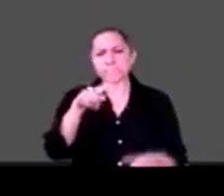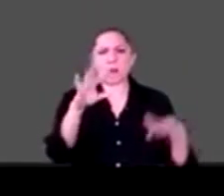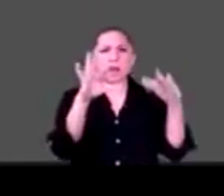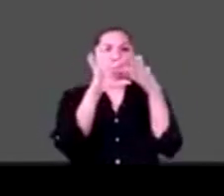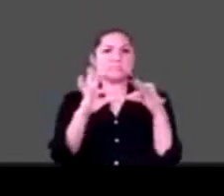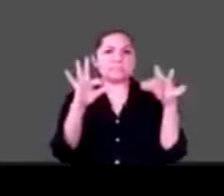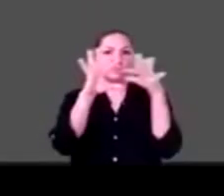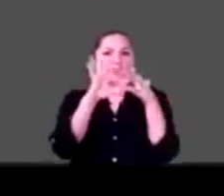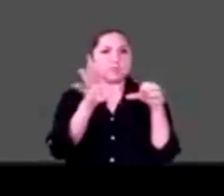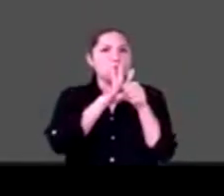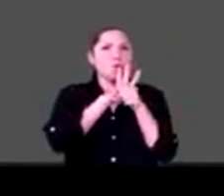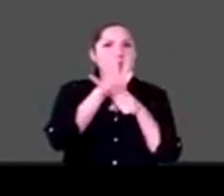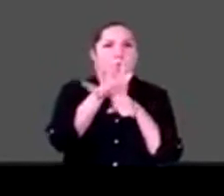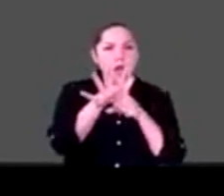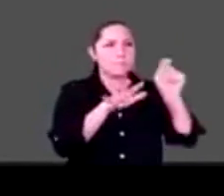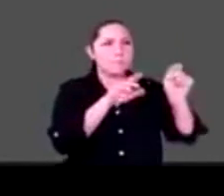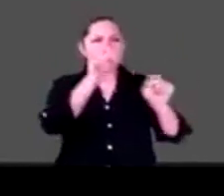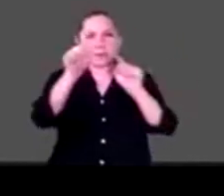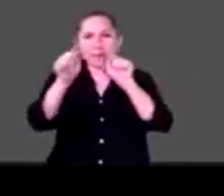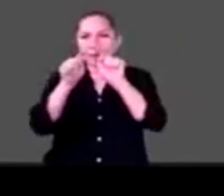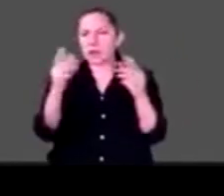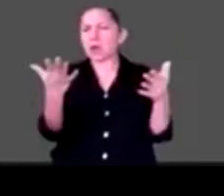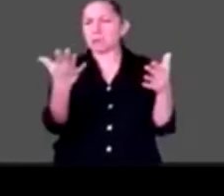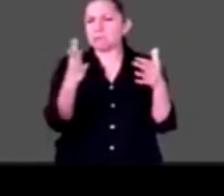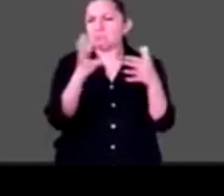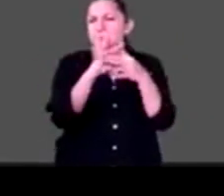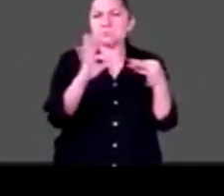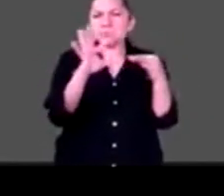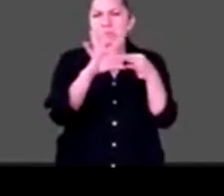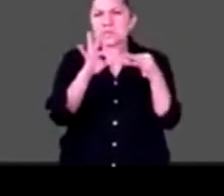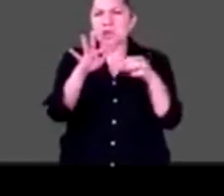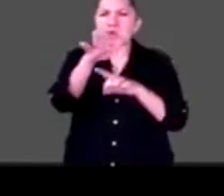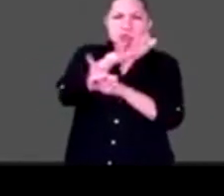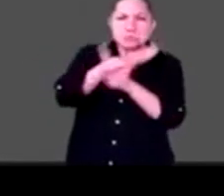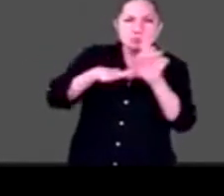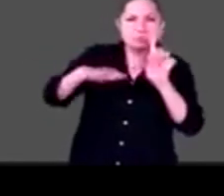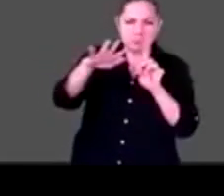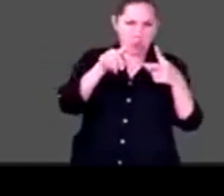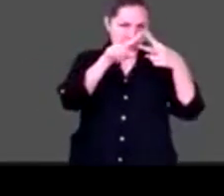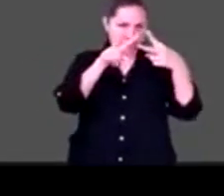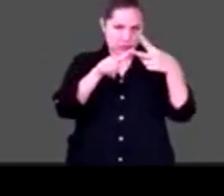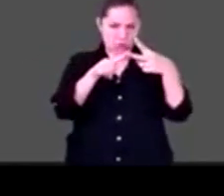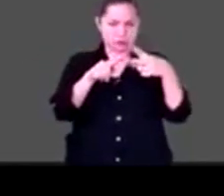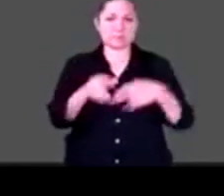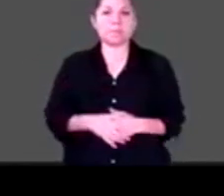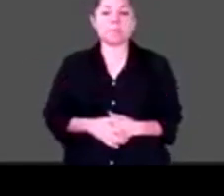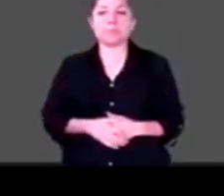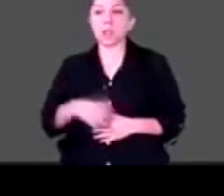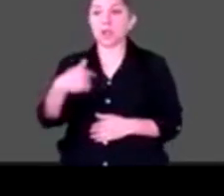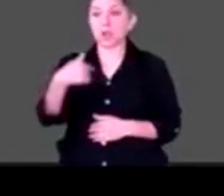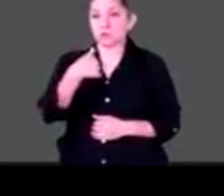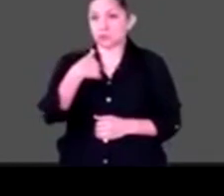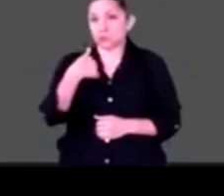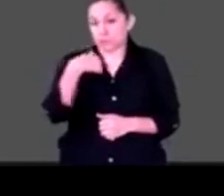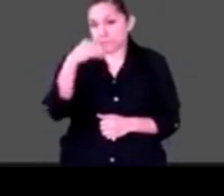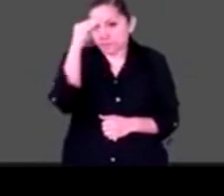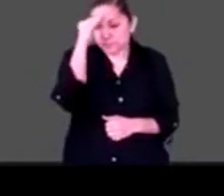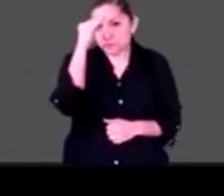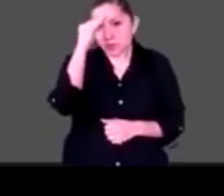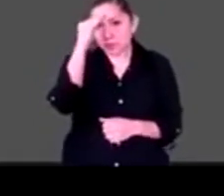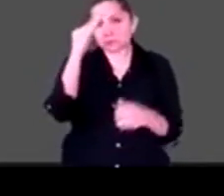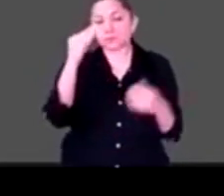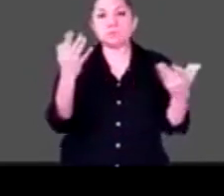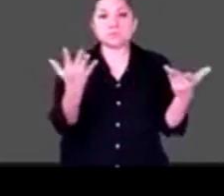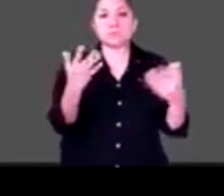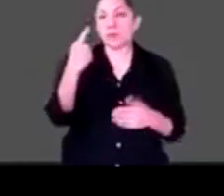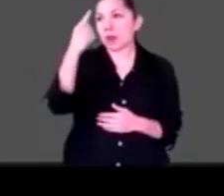cosa que haya ocurrido, dos asuntos. Lo primero que me parece es que ayudar a que alguien